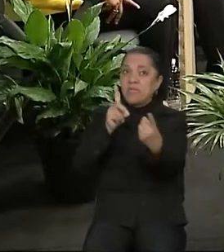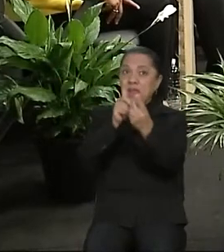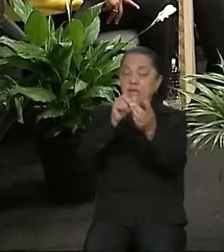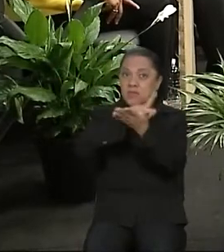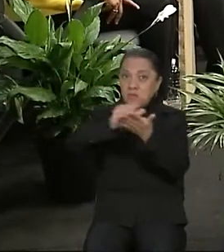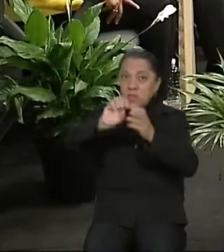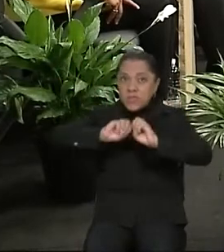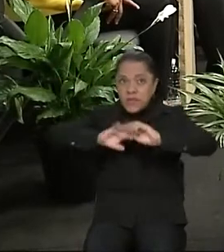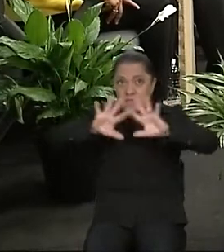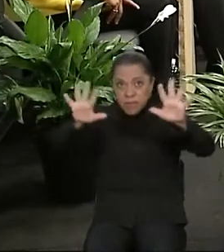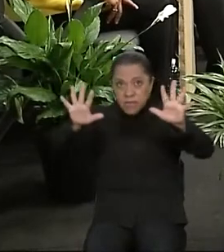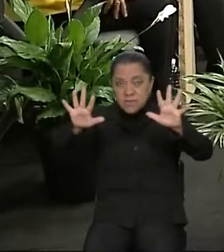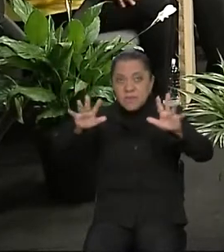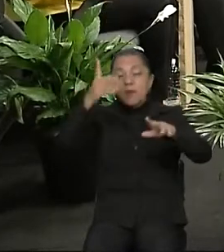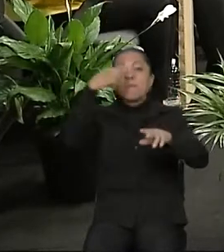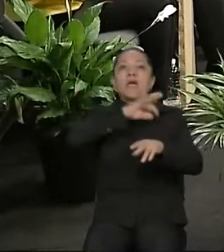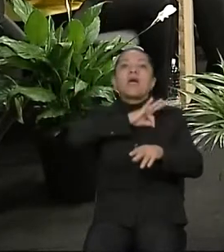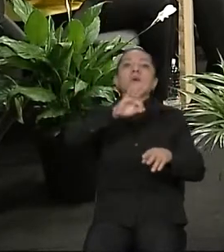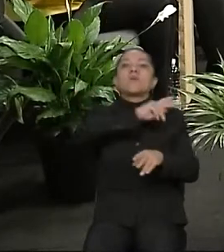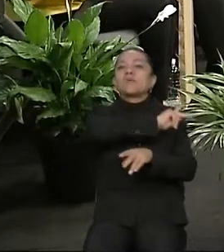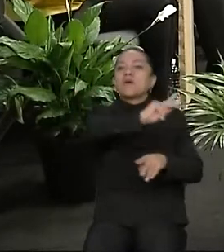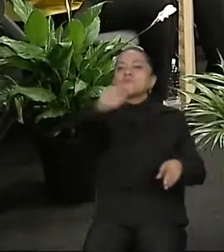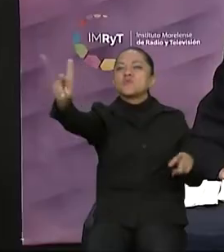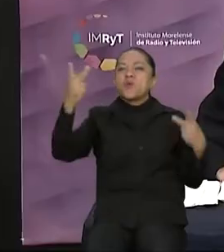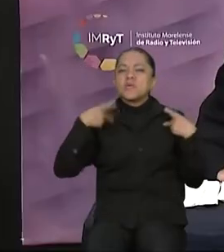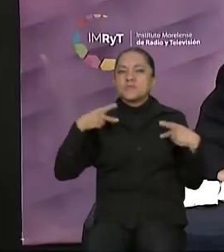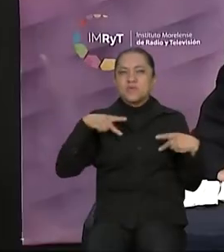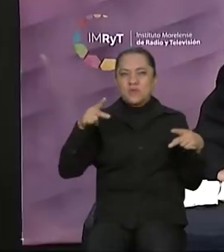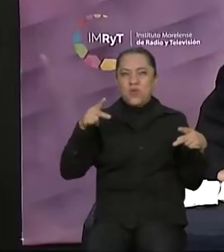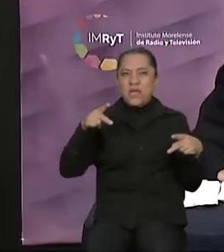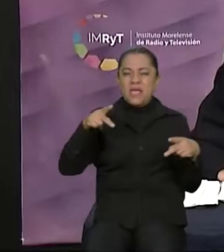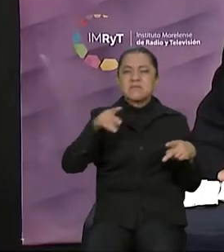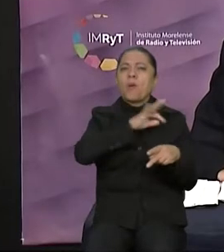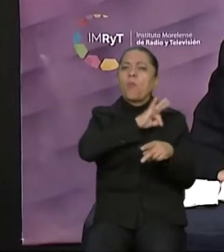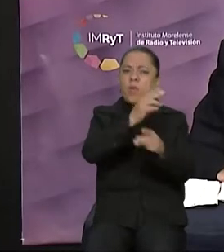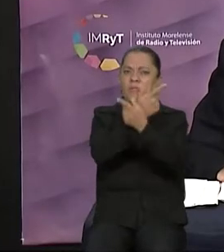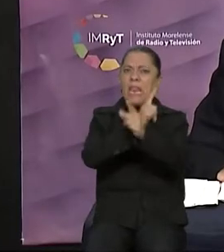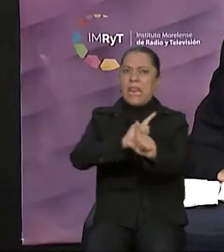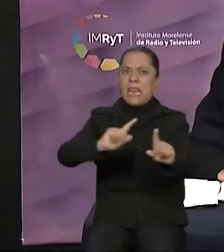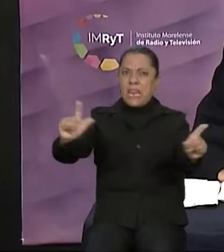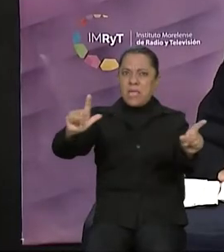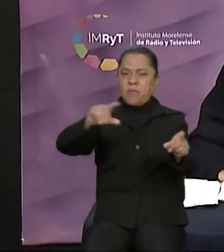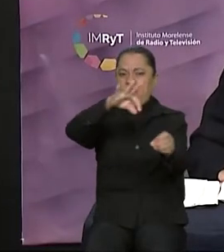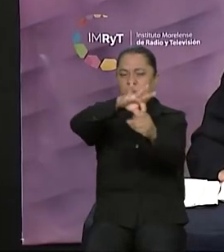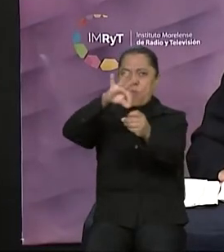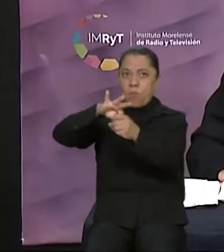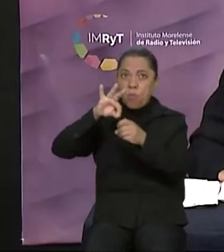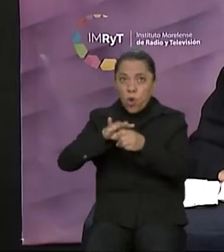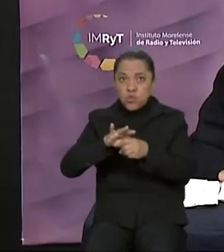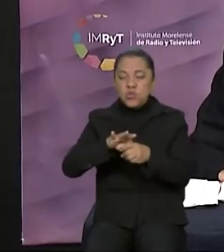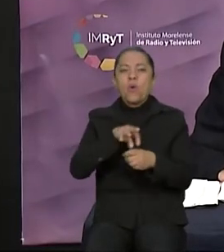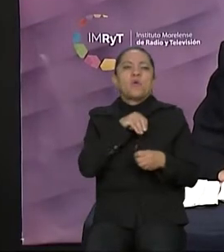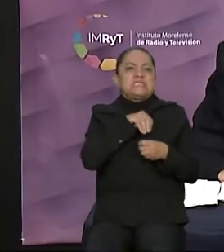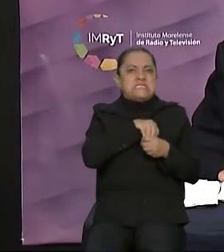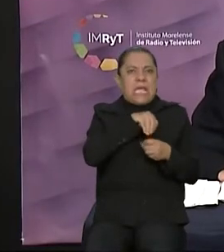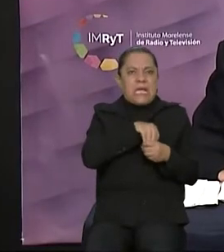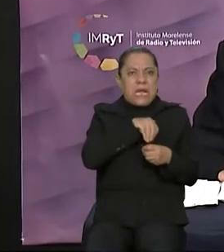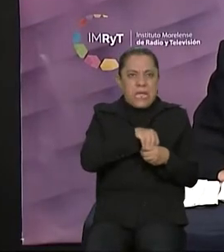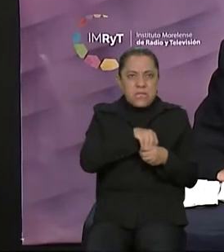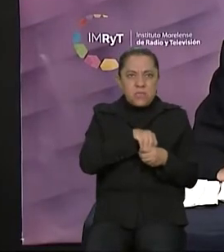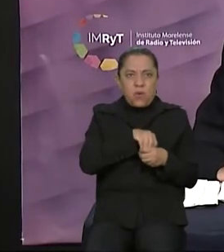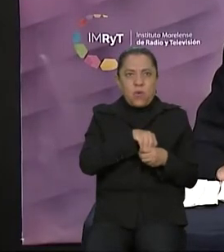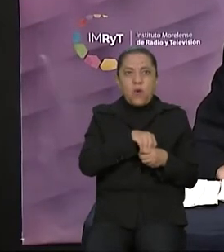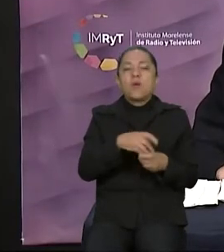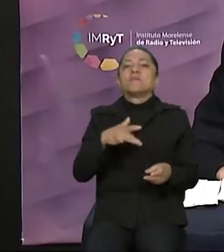ciudadanía un voto libre, secreto, informado y razonado. Este debate, para su información y